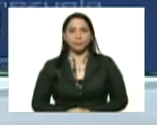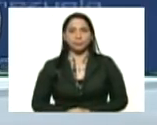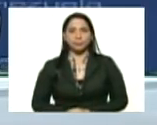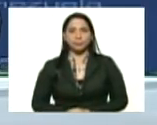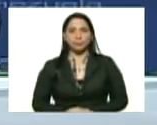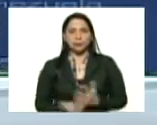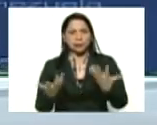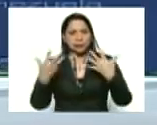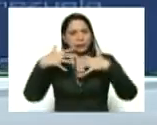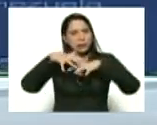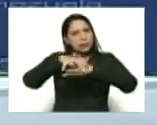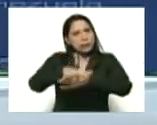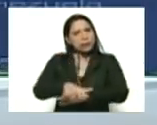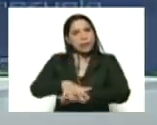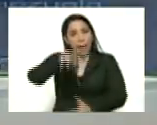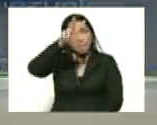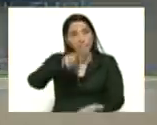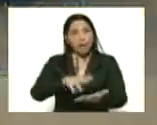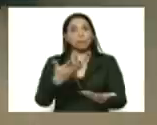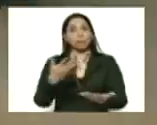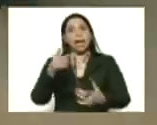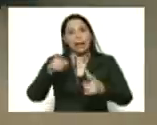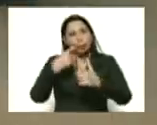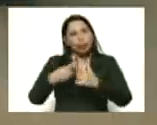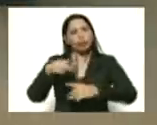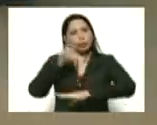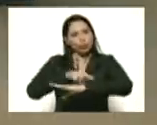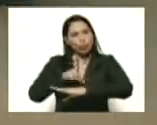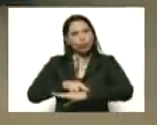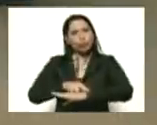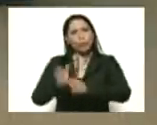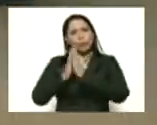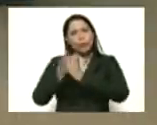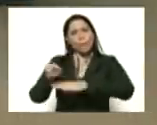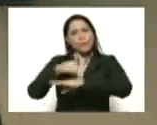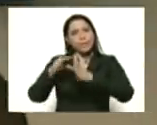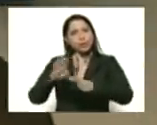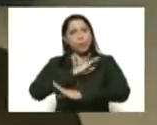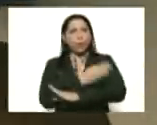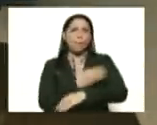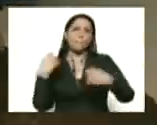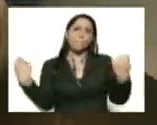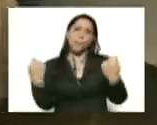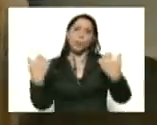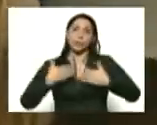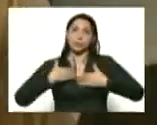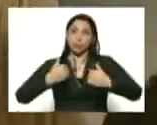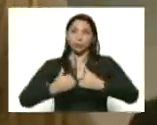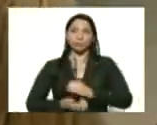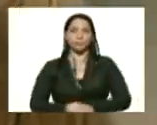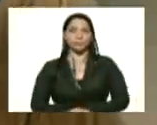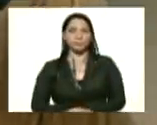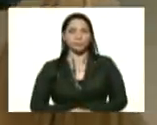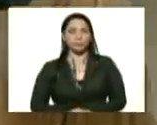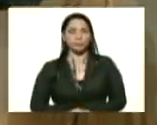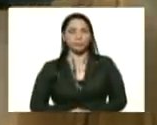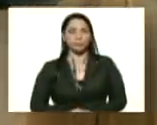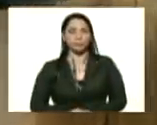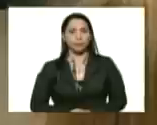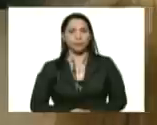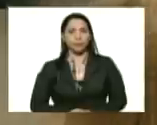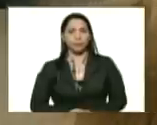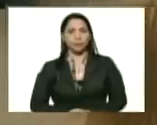articulado Alvarado doctor Alvarado compañero ministro del poder popular para la salud